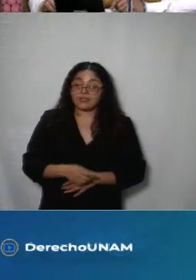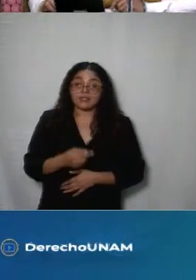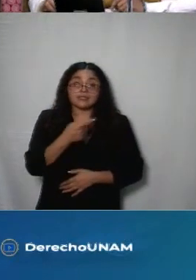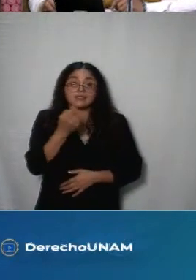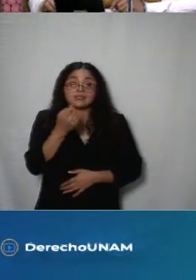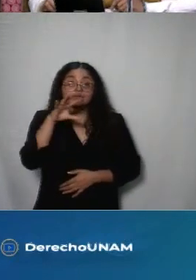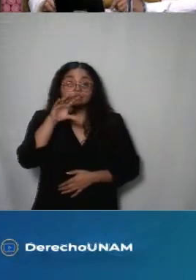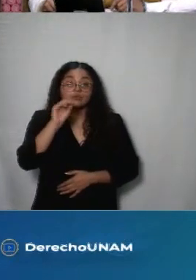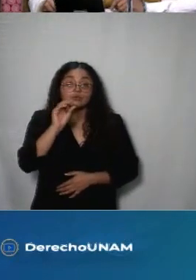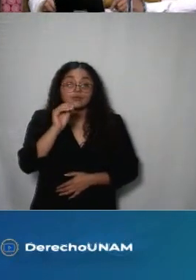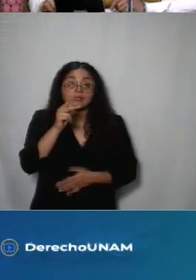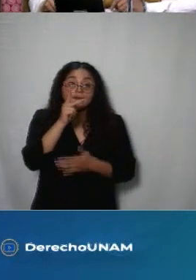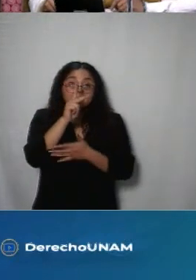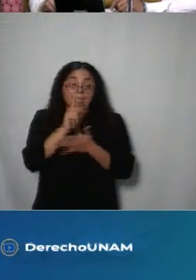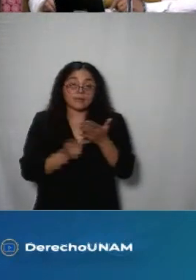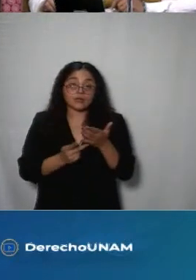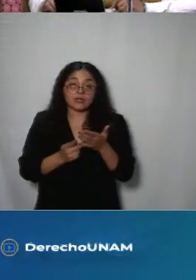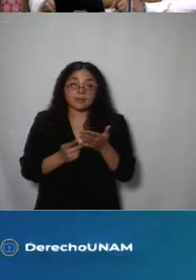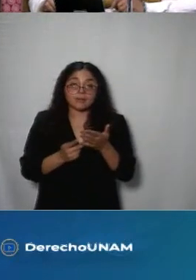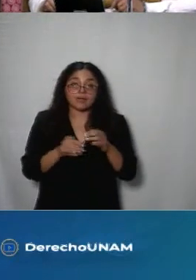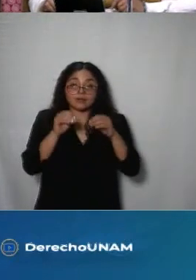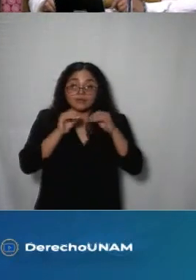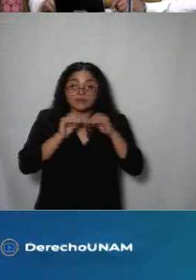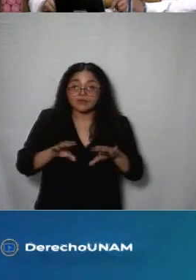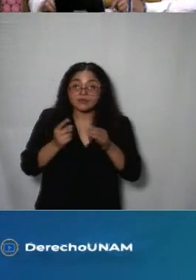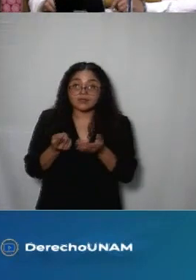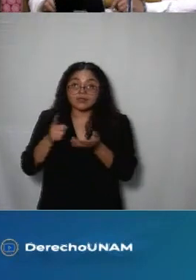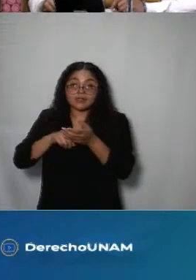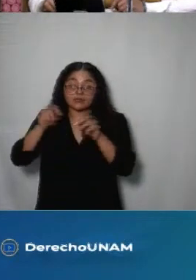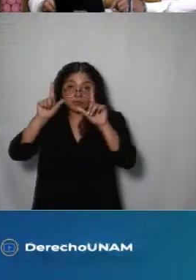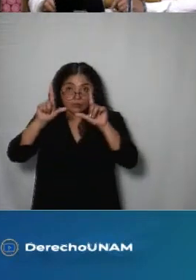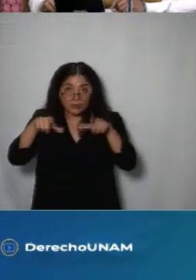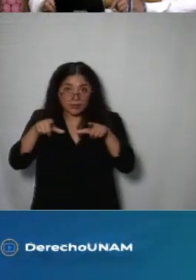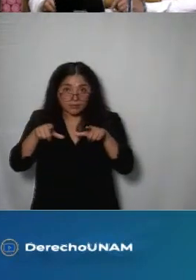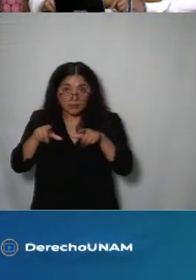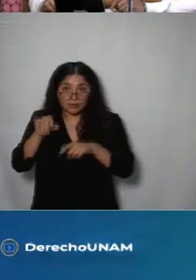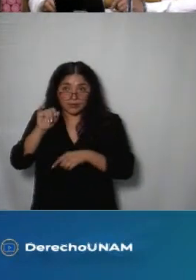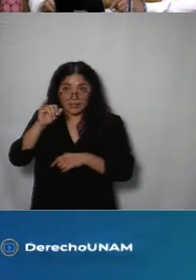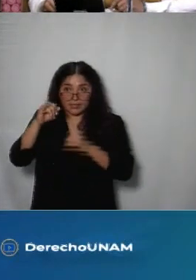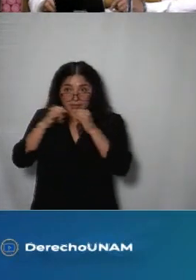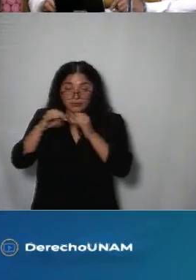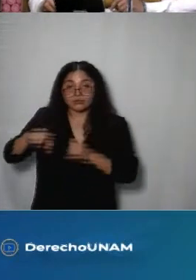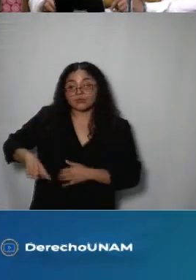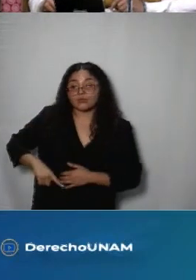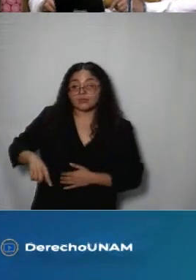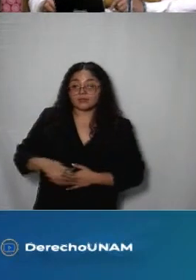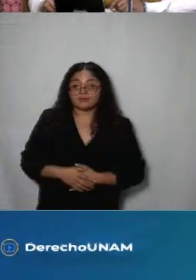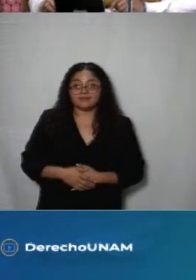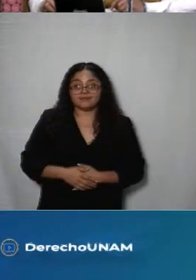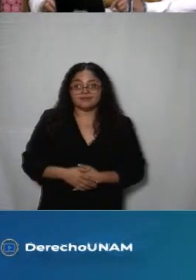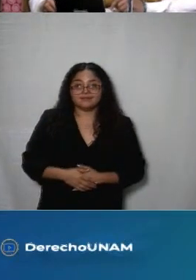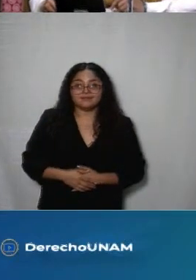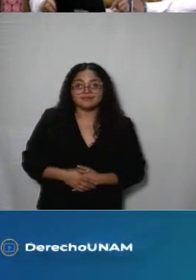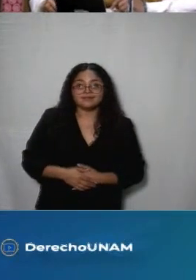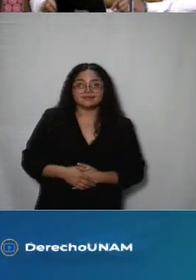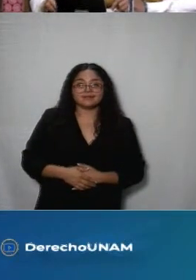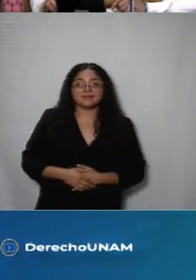programas y acciones se difundieron en los portales institucionales de sujetos obligados